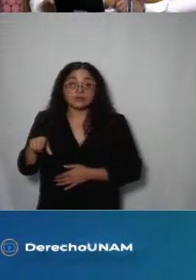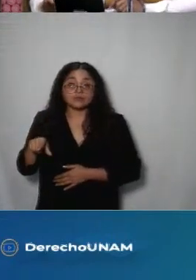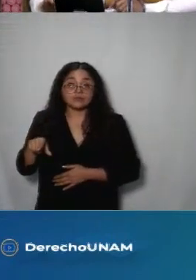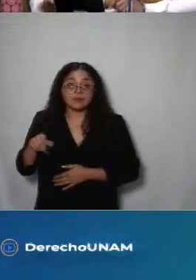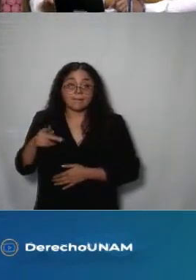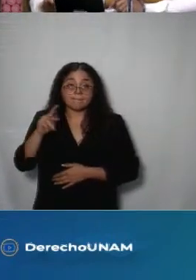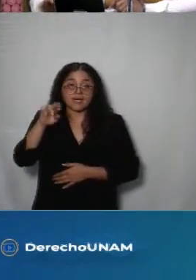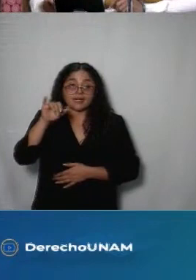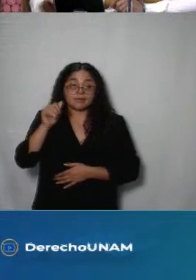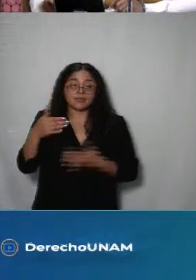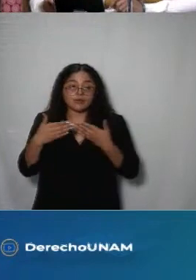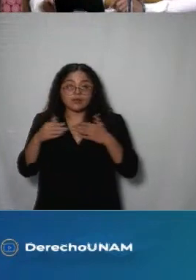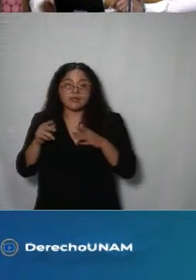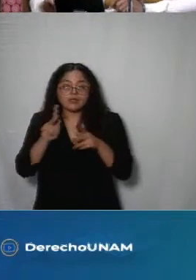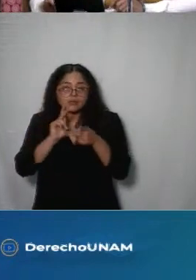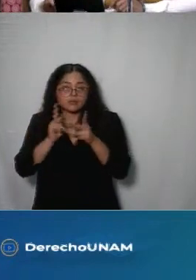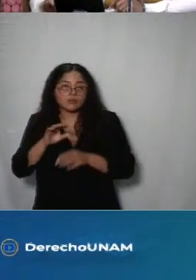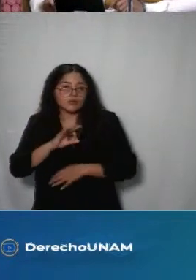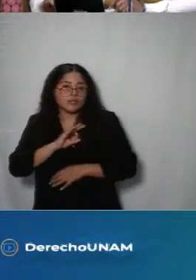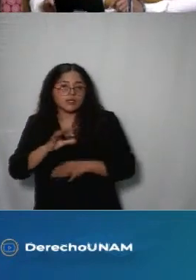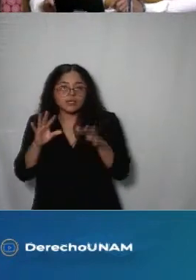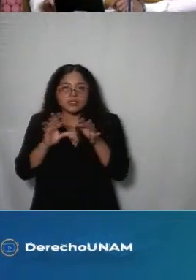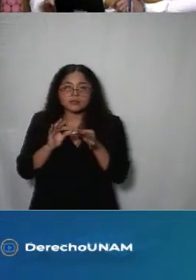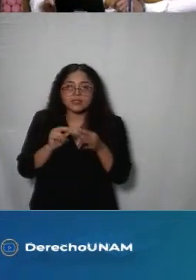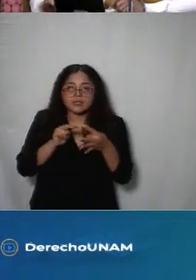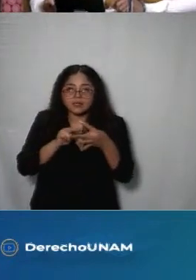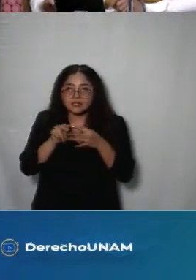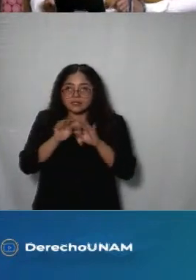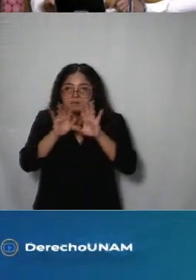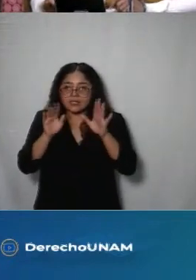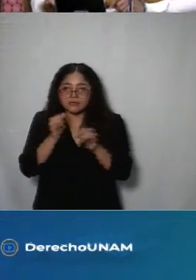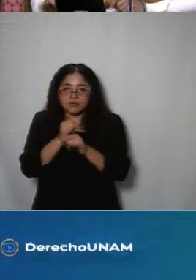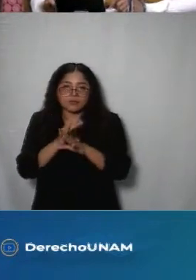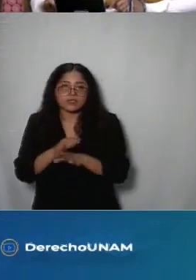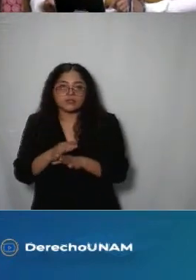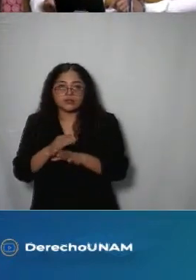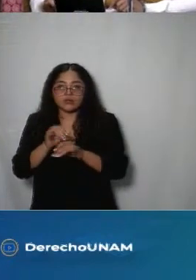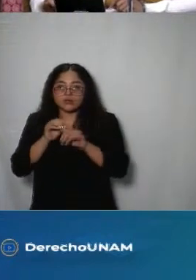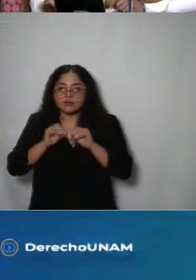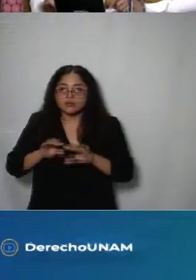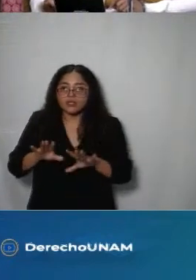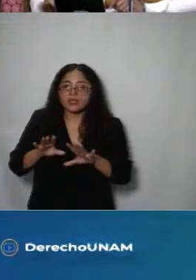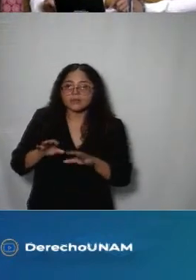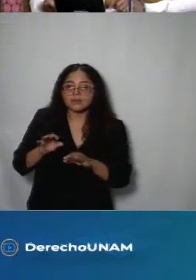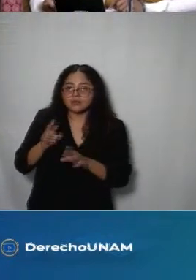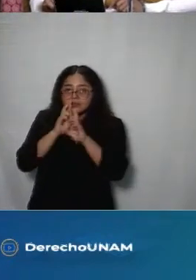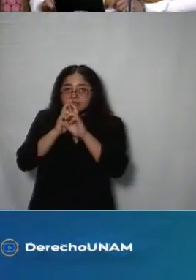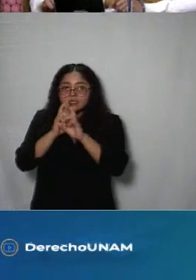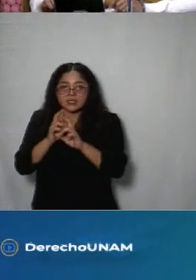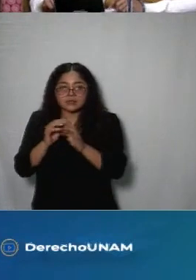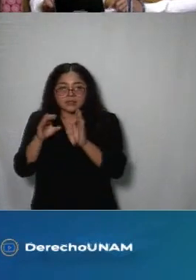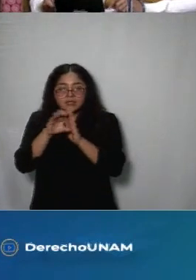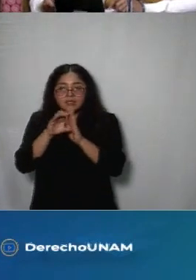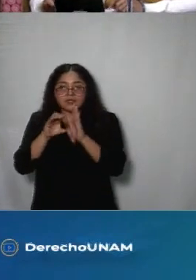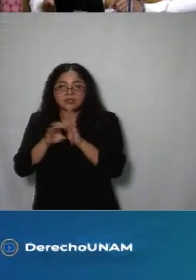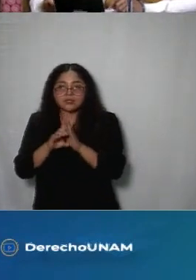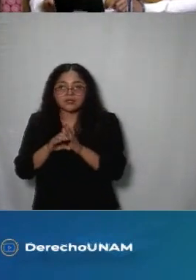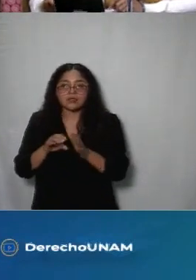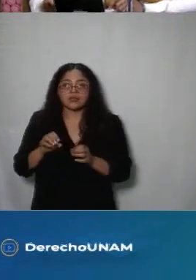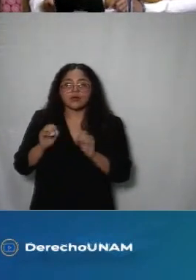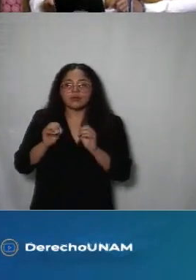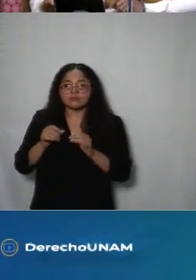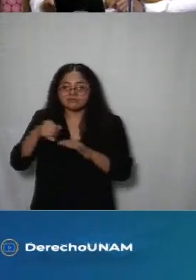interacción pública que abre incorpora transparenta informa con ética memoria oportunidad